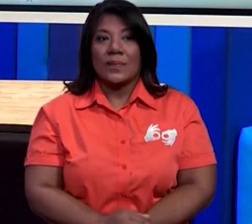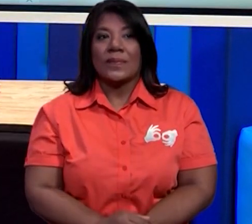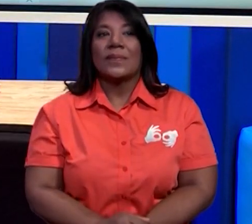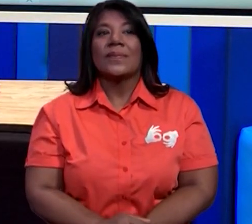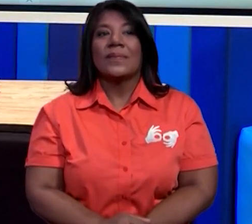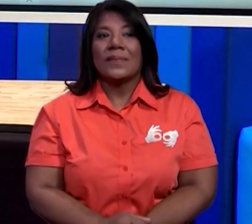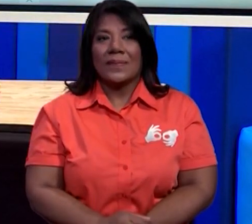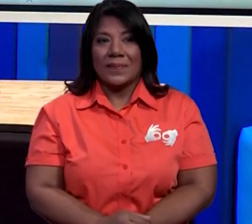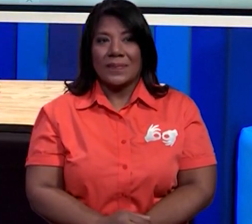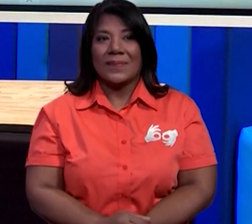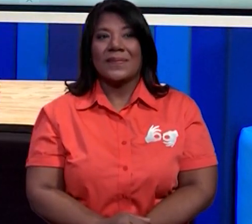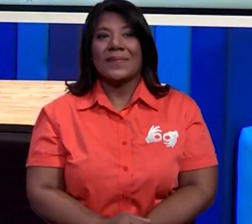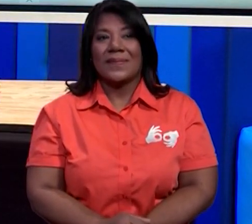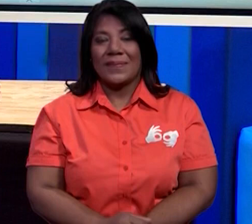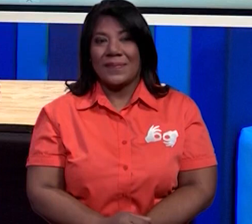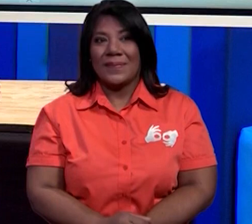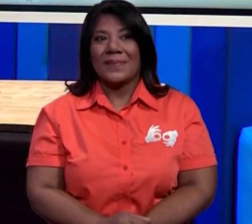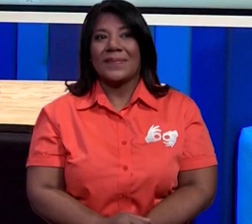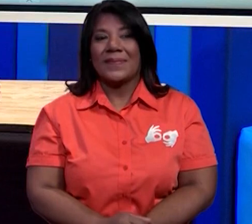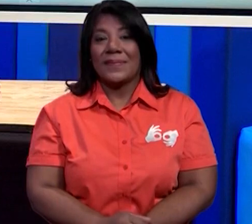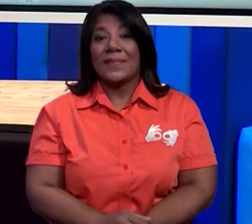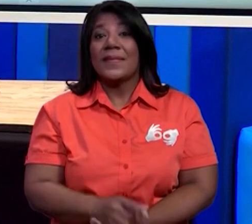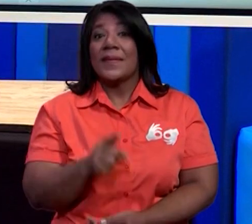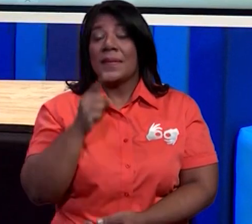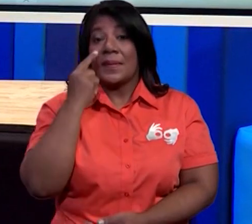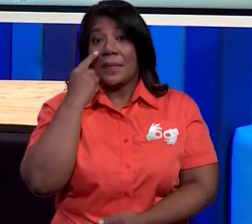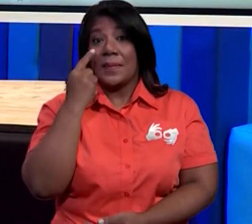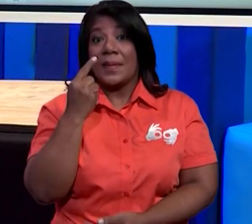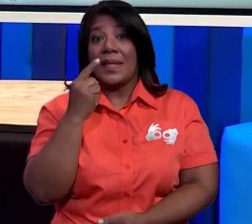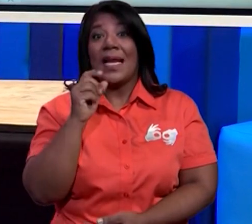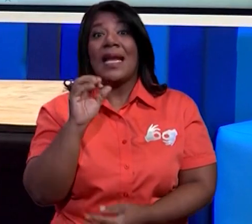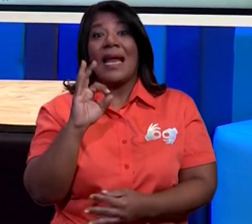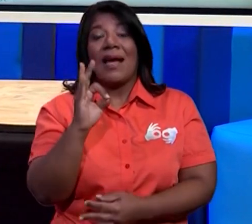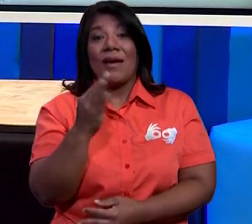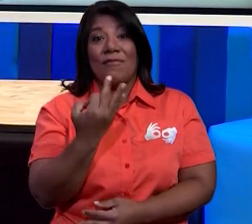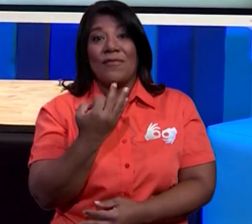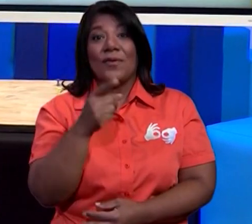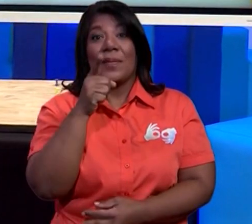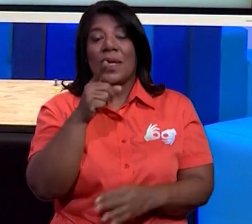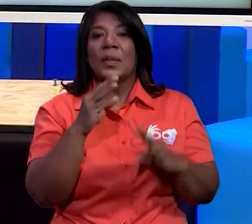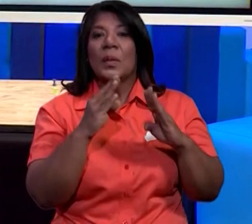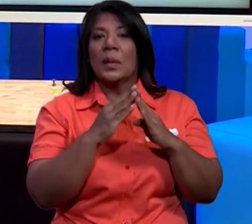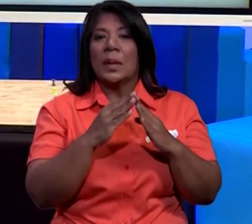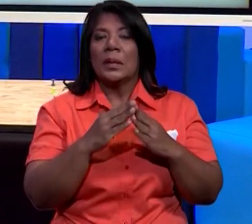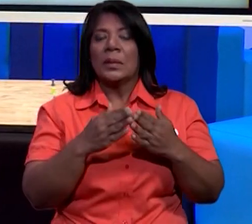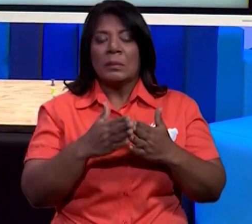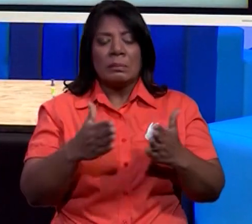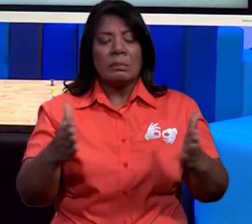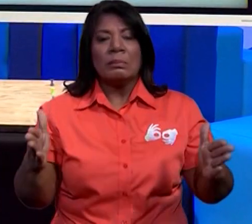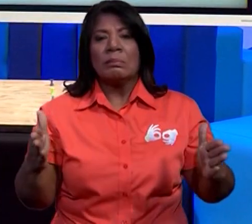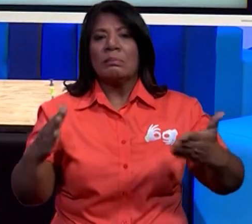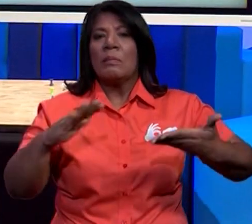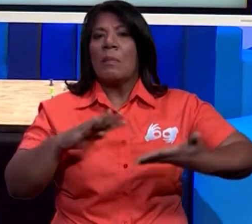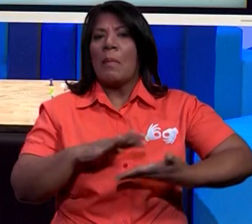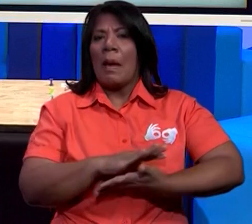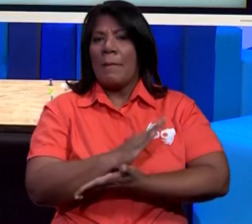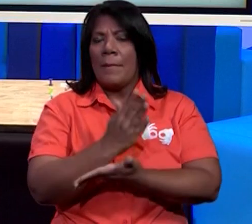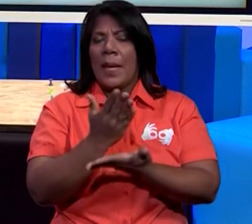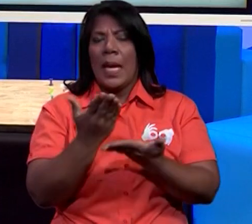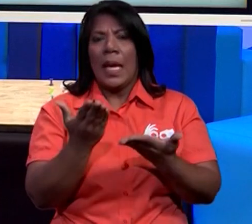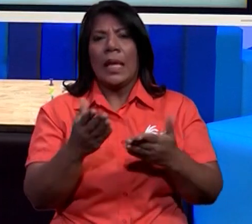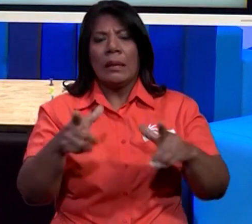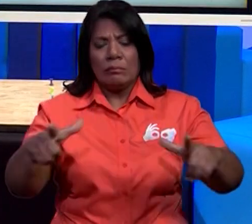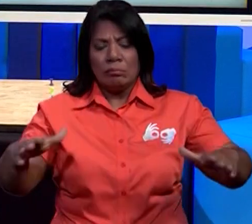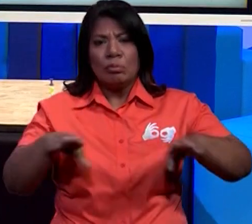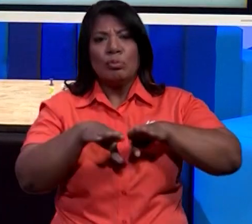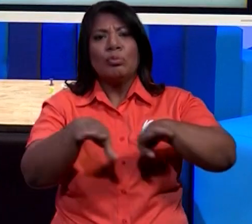el tablero. Pero ya te he mostrado cómo también en casa, con una hoja, en un lugar bien grande,